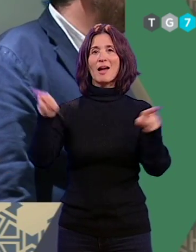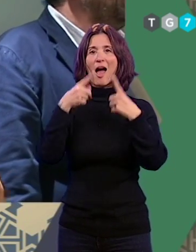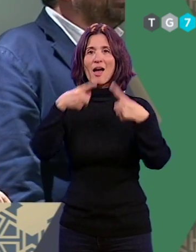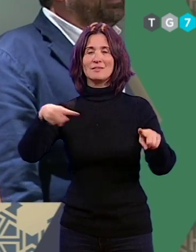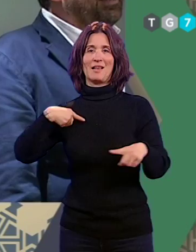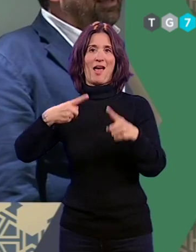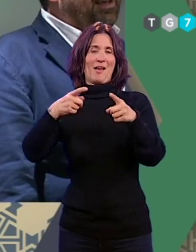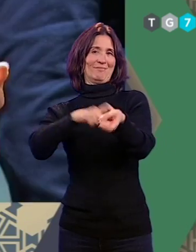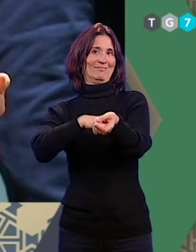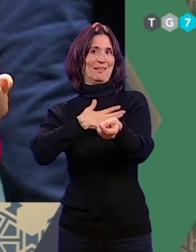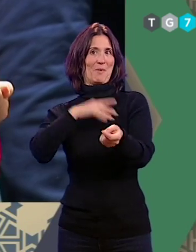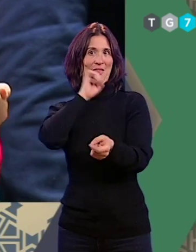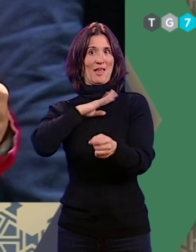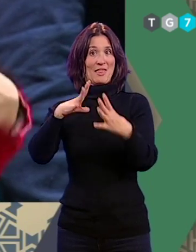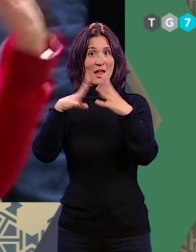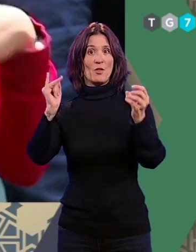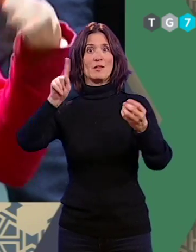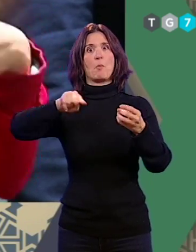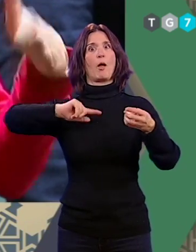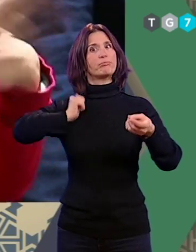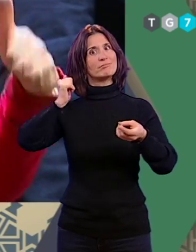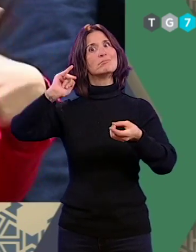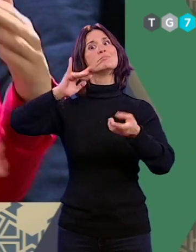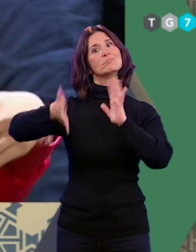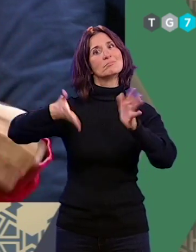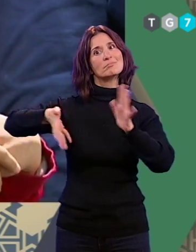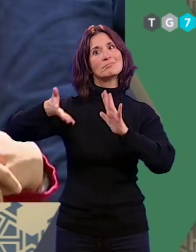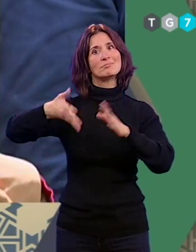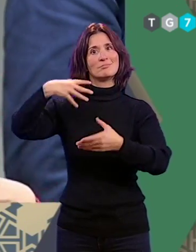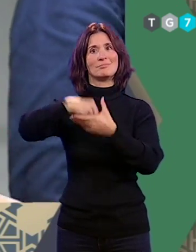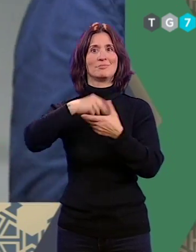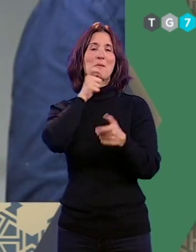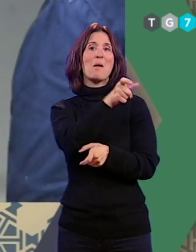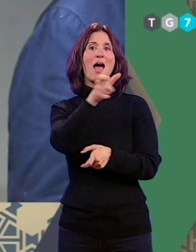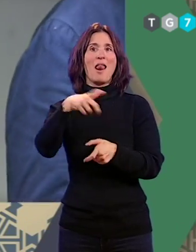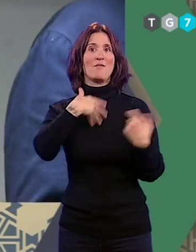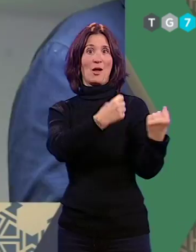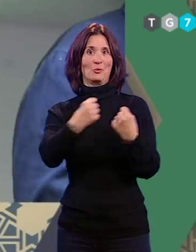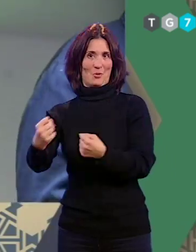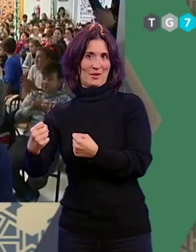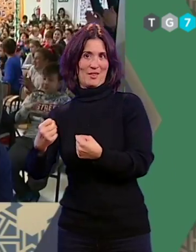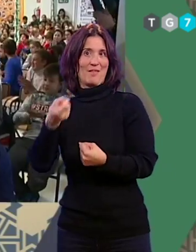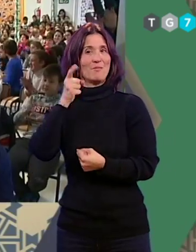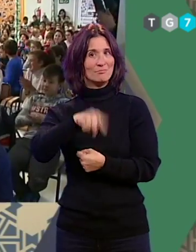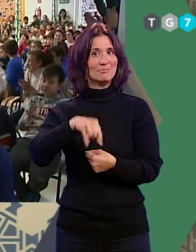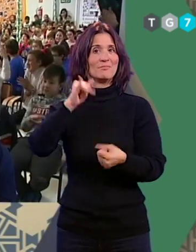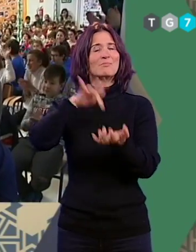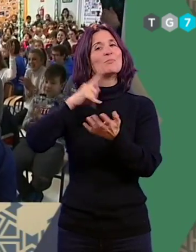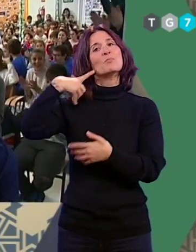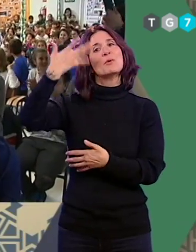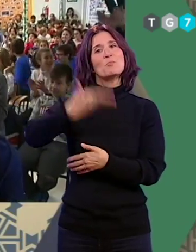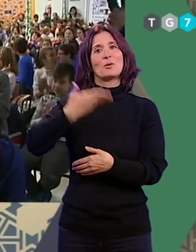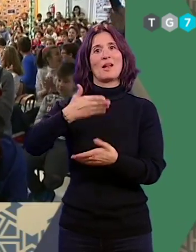el himno de Andalucía, además de interpretar en lengua de signos las palabras de las autoridades, señalando la importancia de celebrar